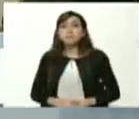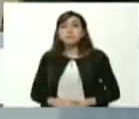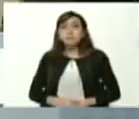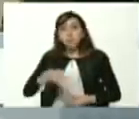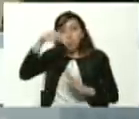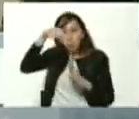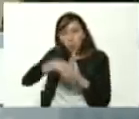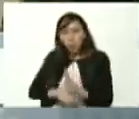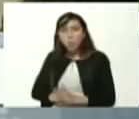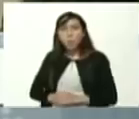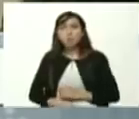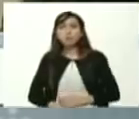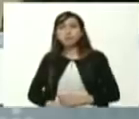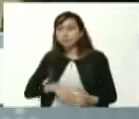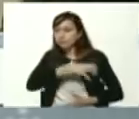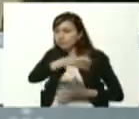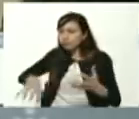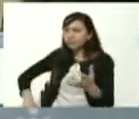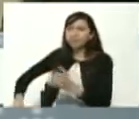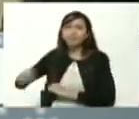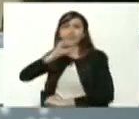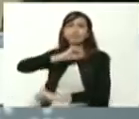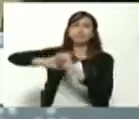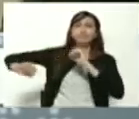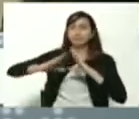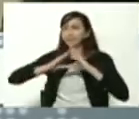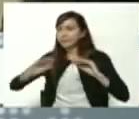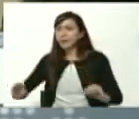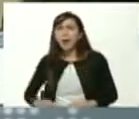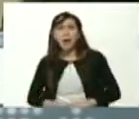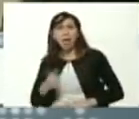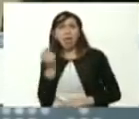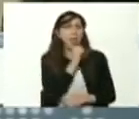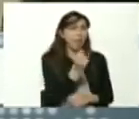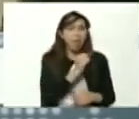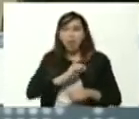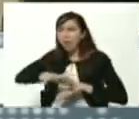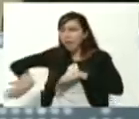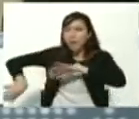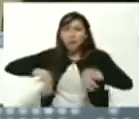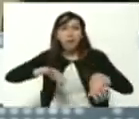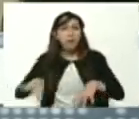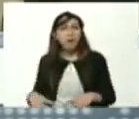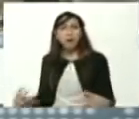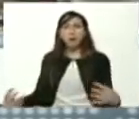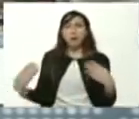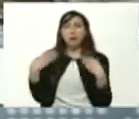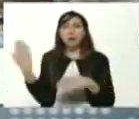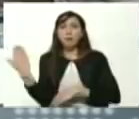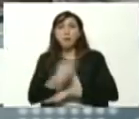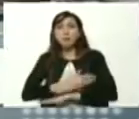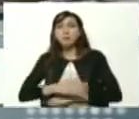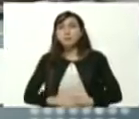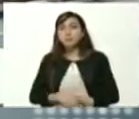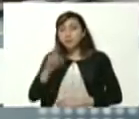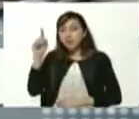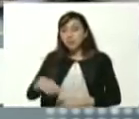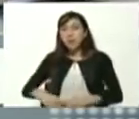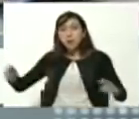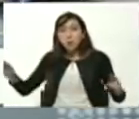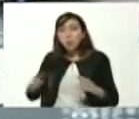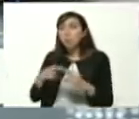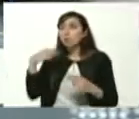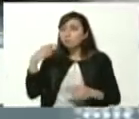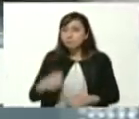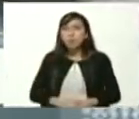nadando contra la corriente con todos los medios de comunicación en contra el IVA el encuentro directo cara a cara